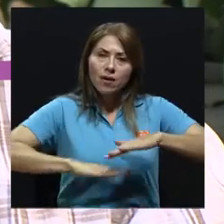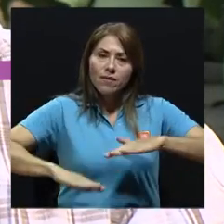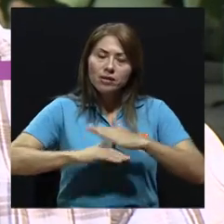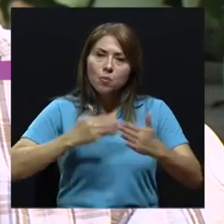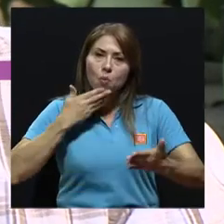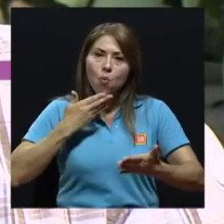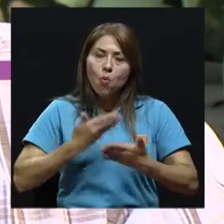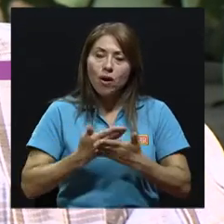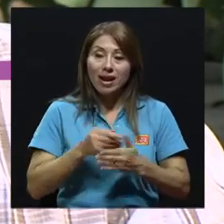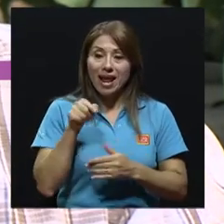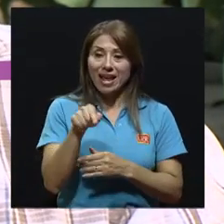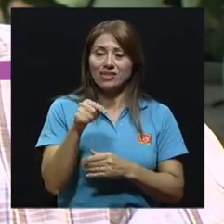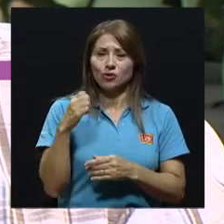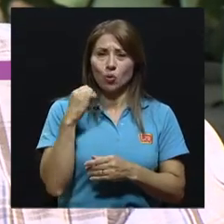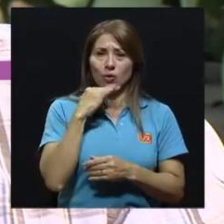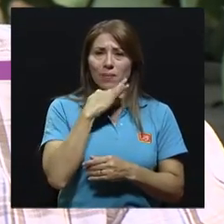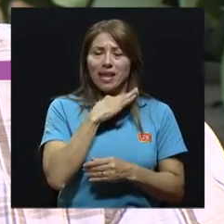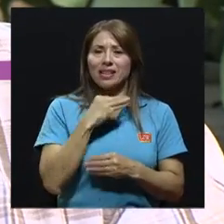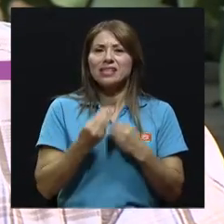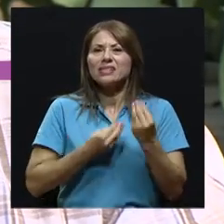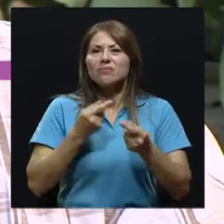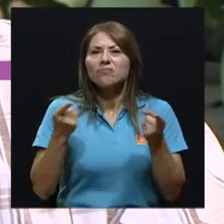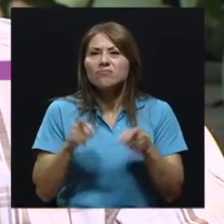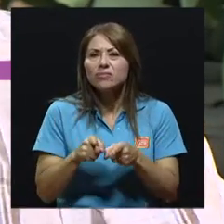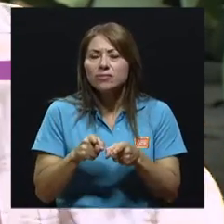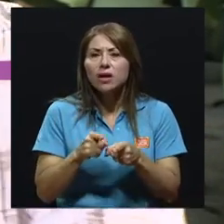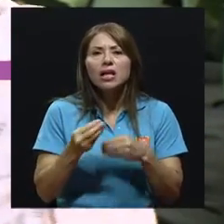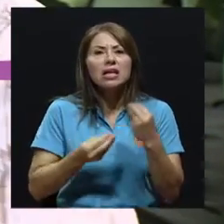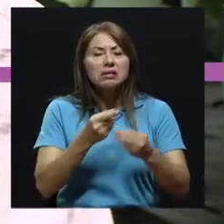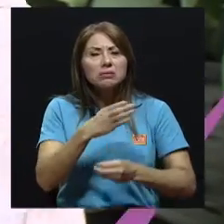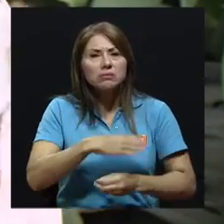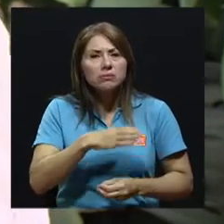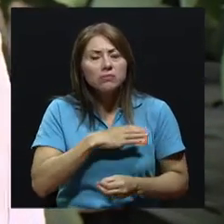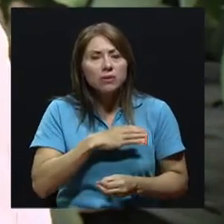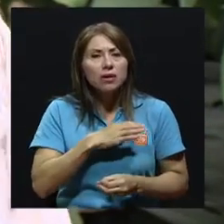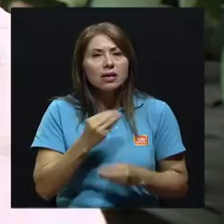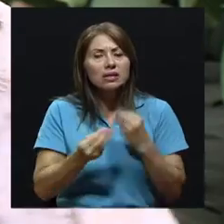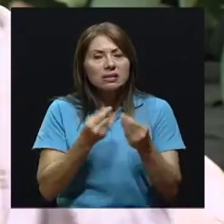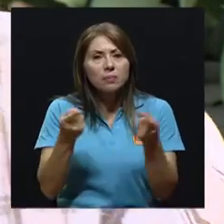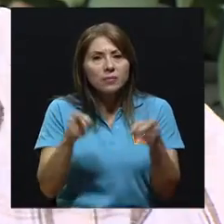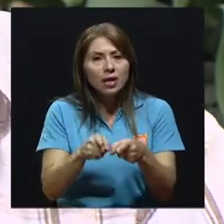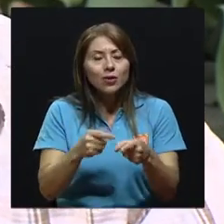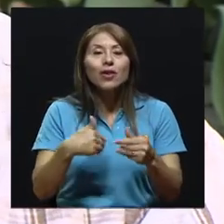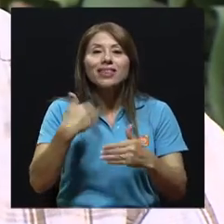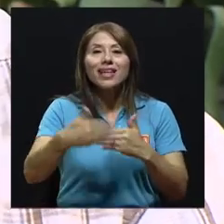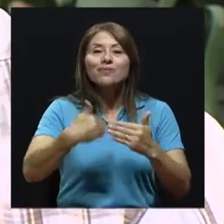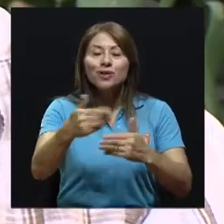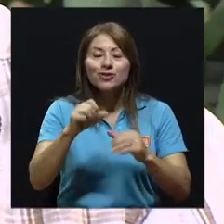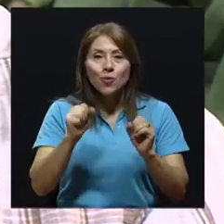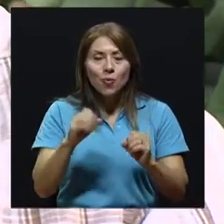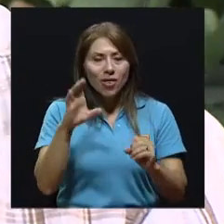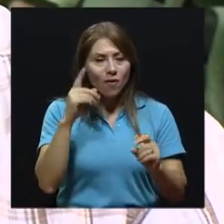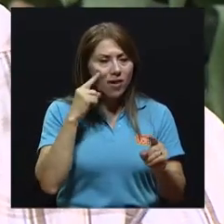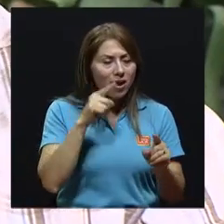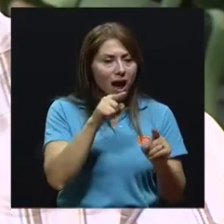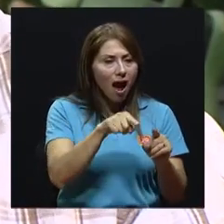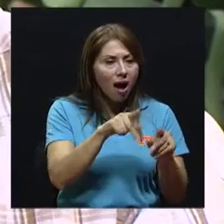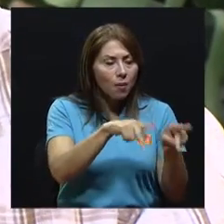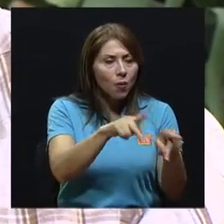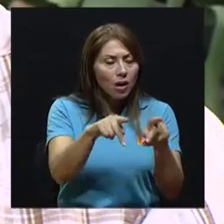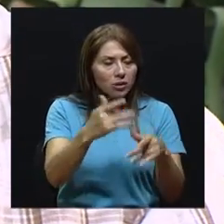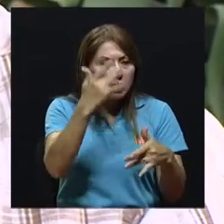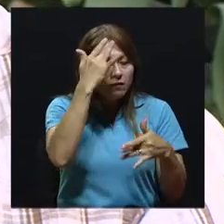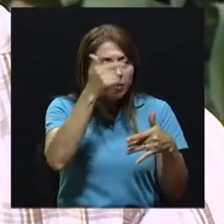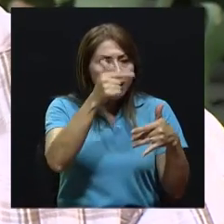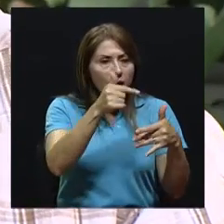contaminantes, cómo se están comportando para que yo después pueda relacionarlo con las estadísticas de la población y poder determinar qué tanta